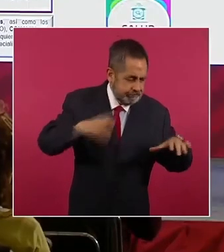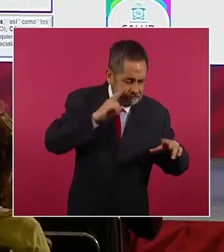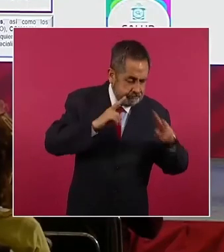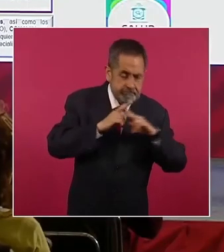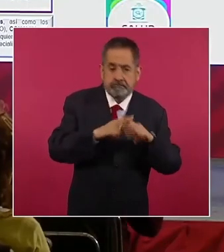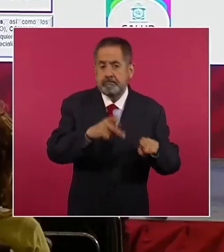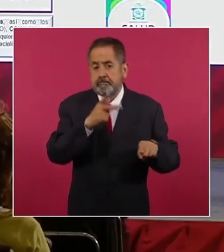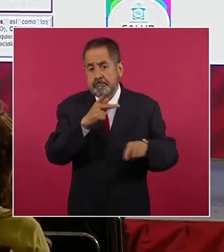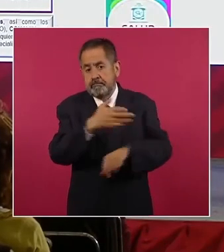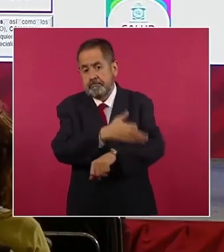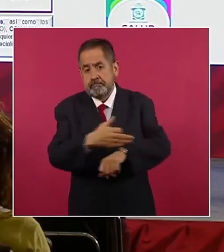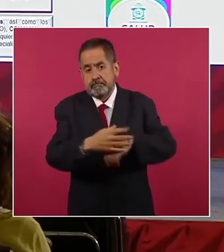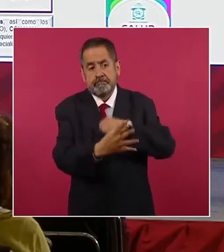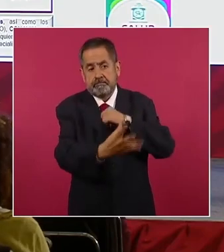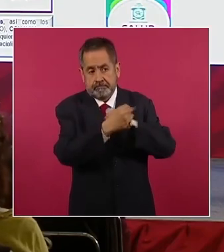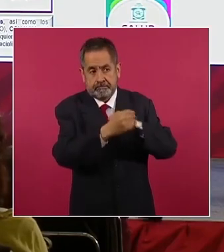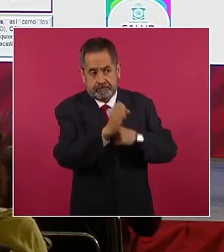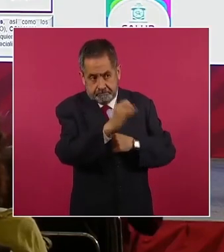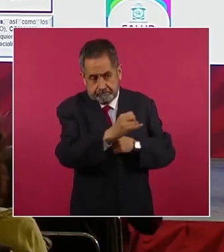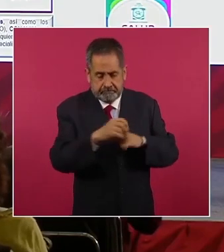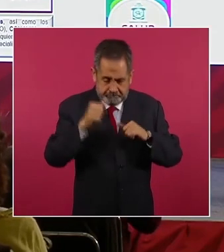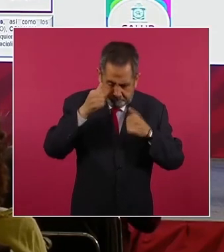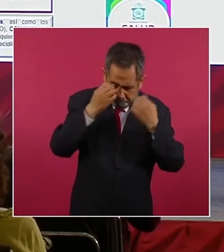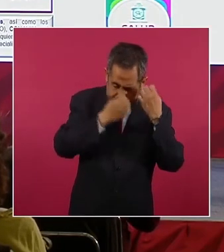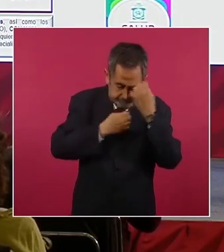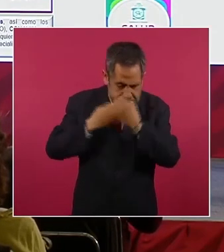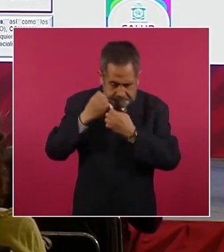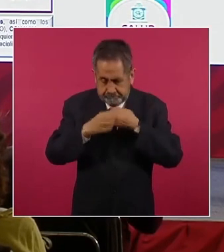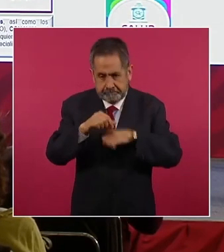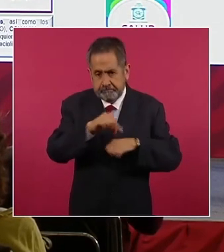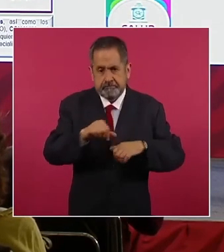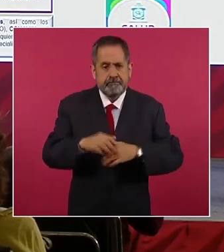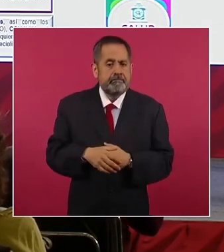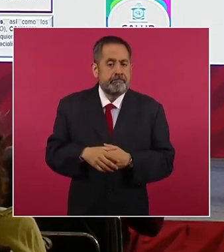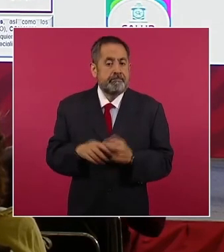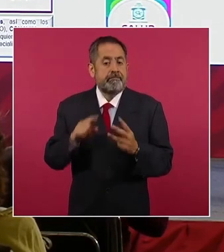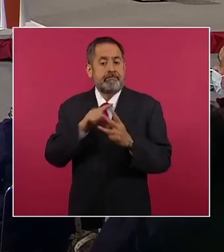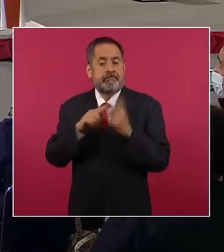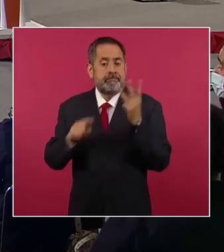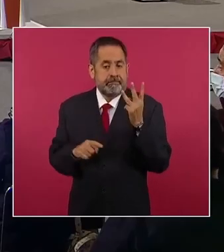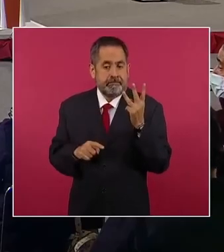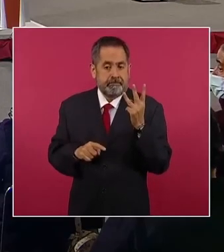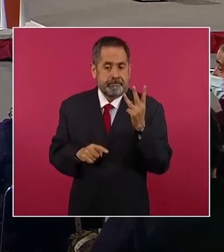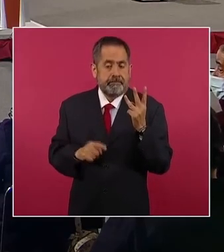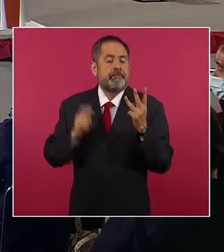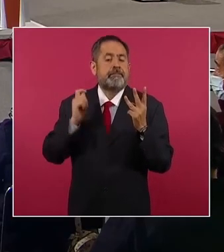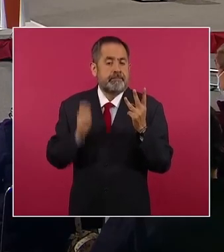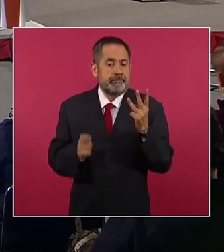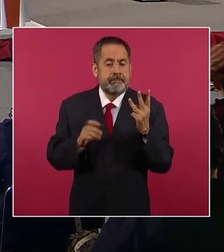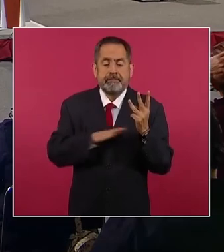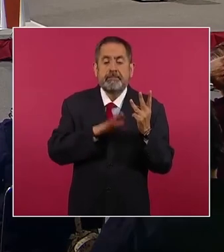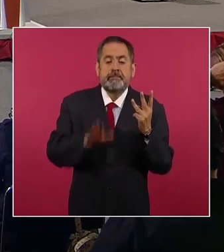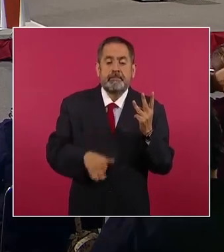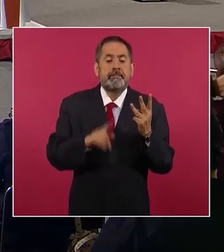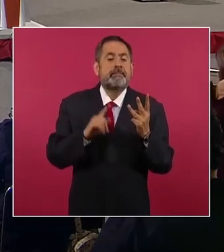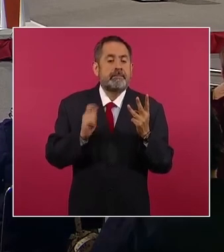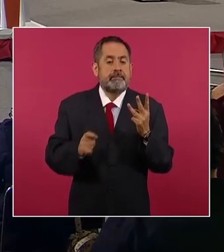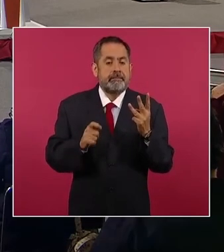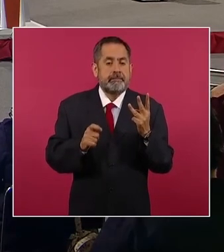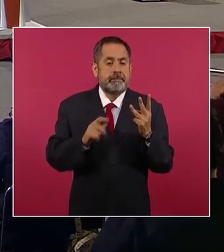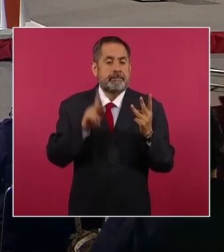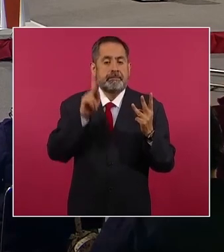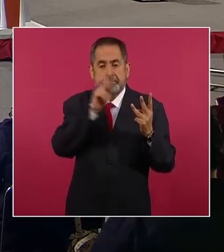de los familiares de Flora Vigail, las tres determinan que la causa de la muerte fue